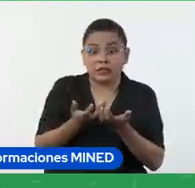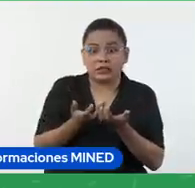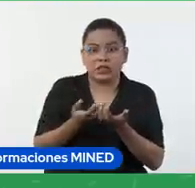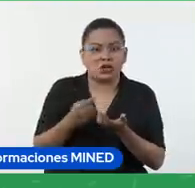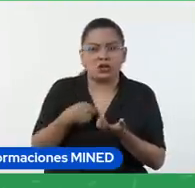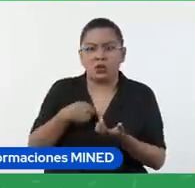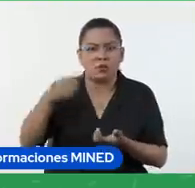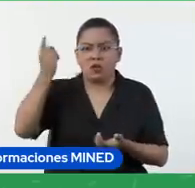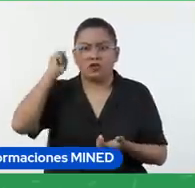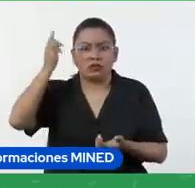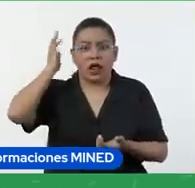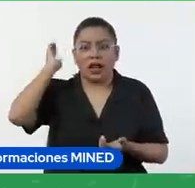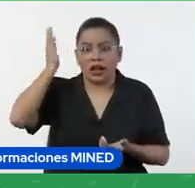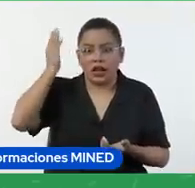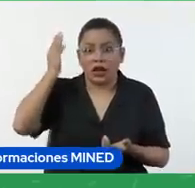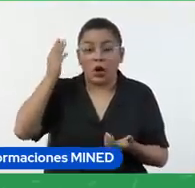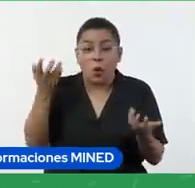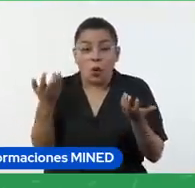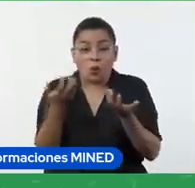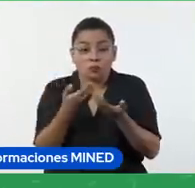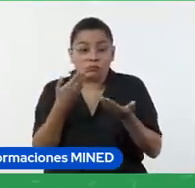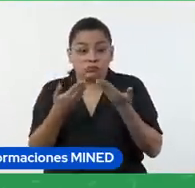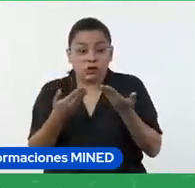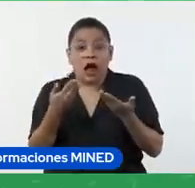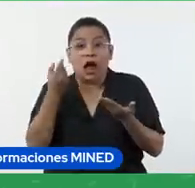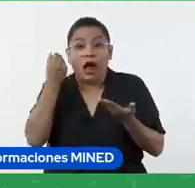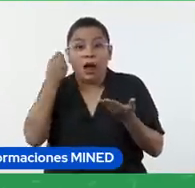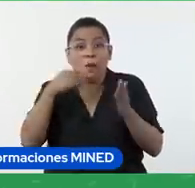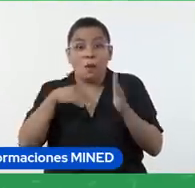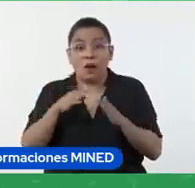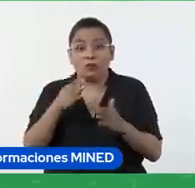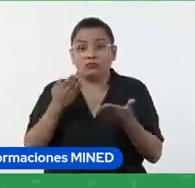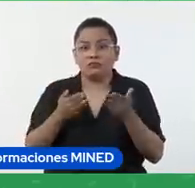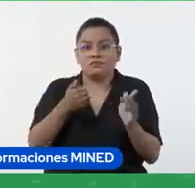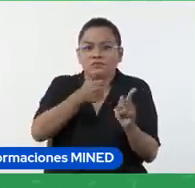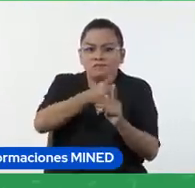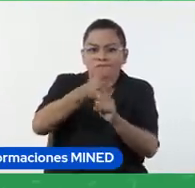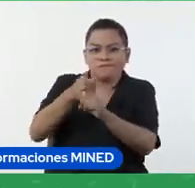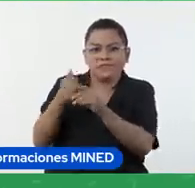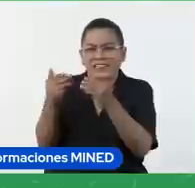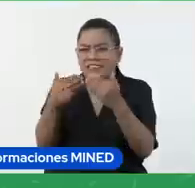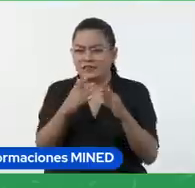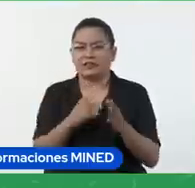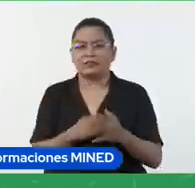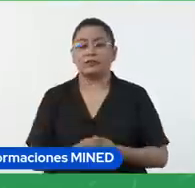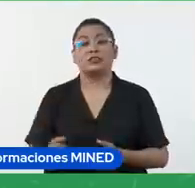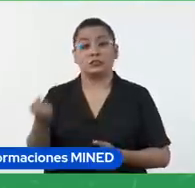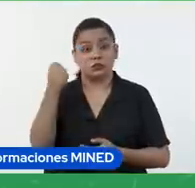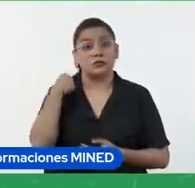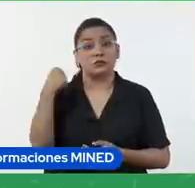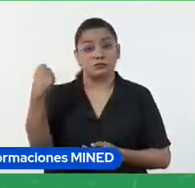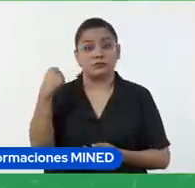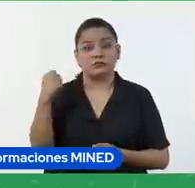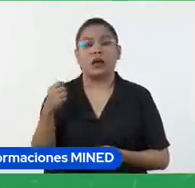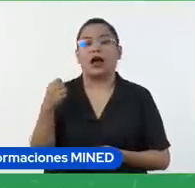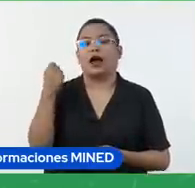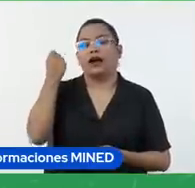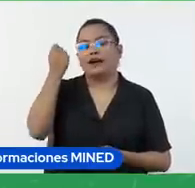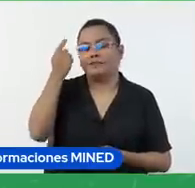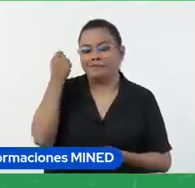hablando el docente, pero ahí vemos que cada aprendizaje va a ser importante, y vamos a comprender